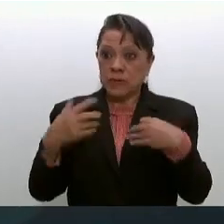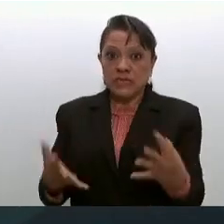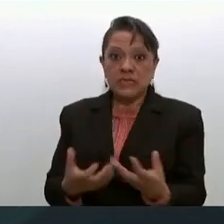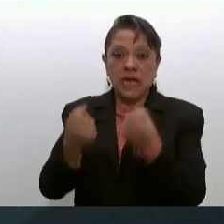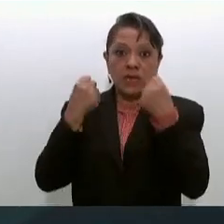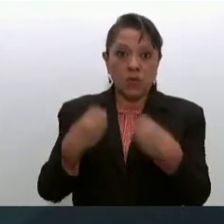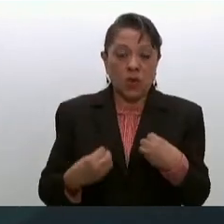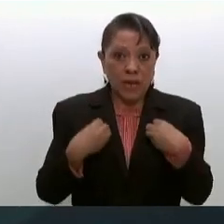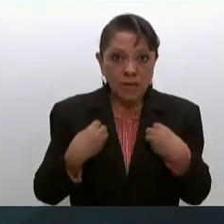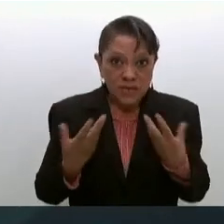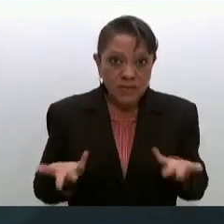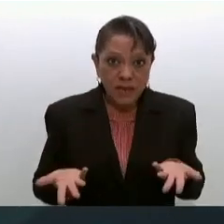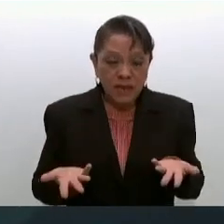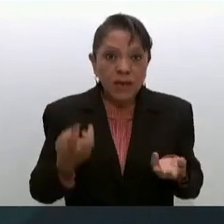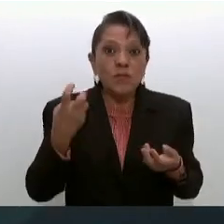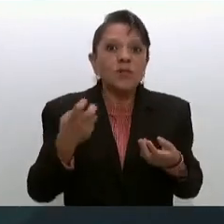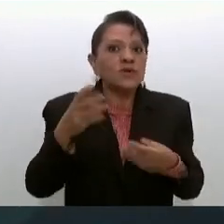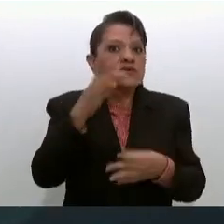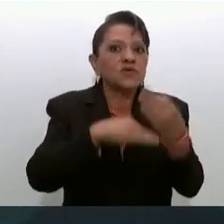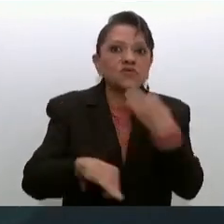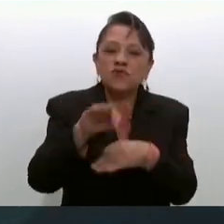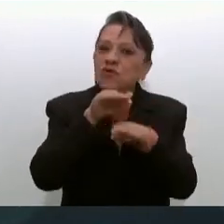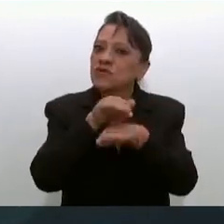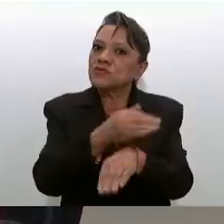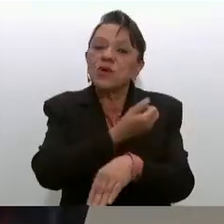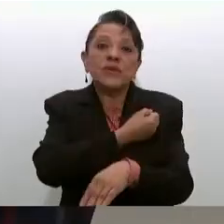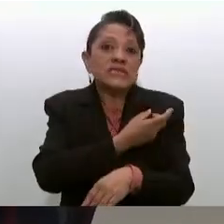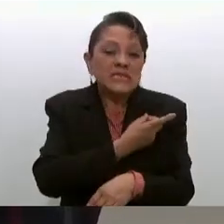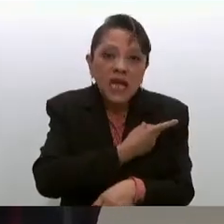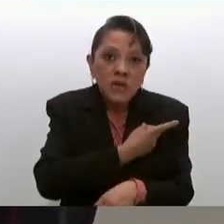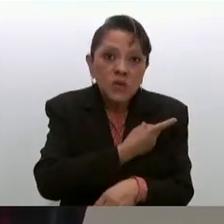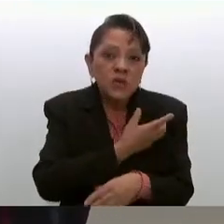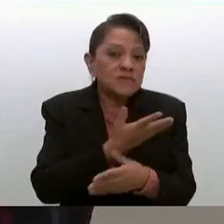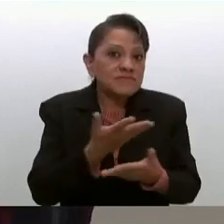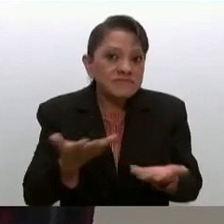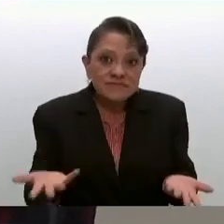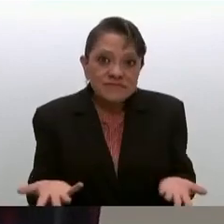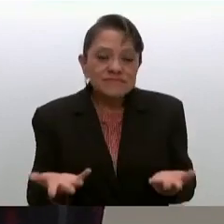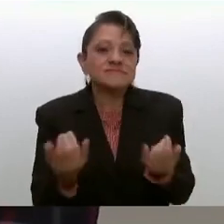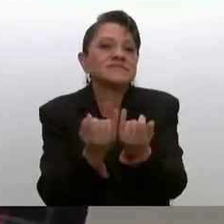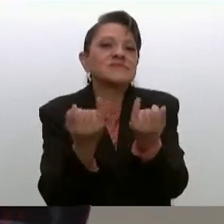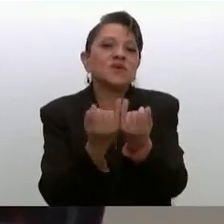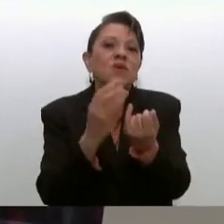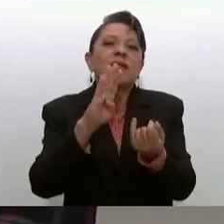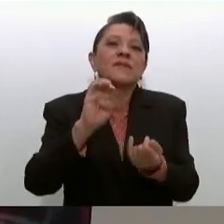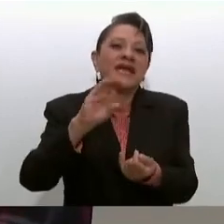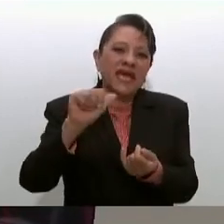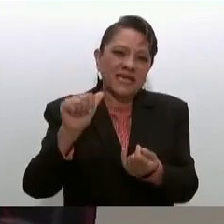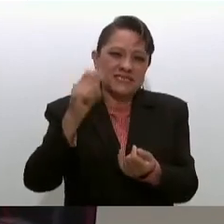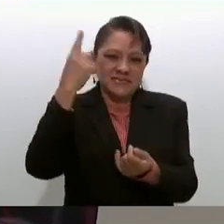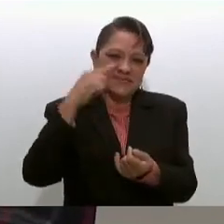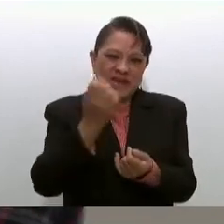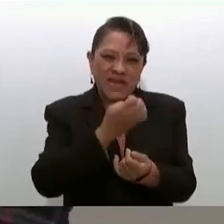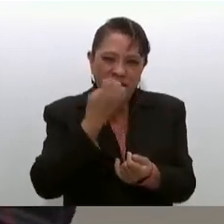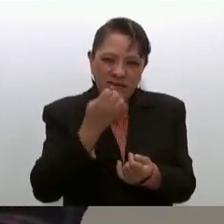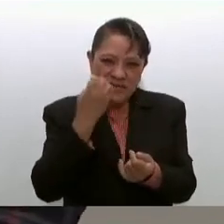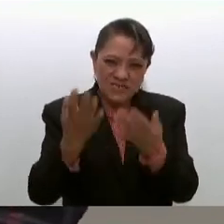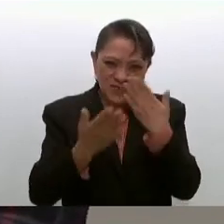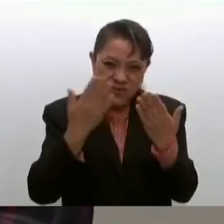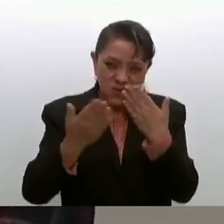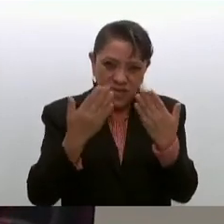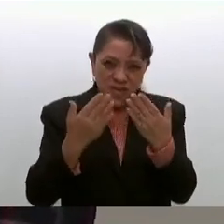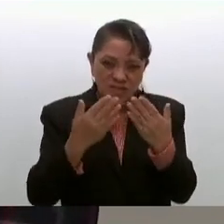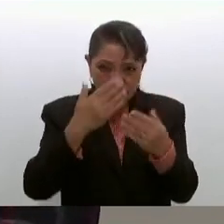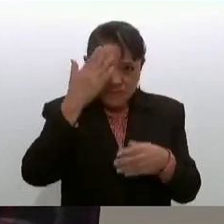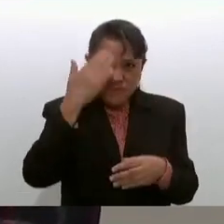todo lo que tiene que ver con la salud todo es como las becas para los estudiantes saben por qué